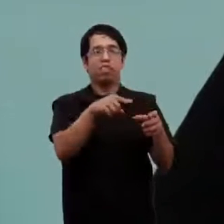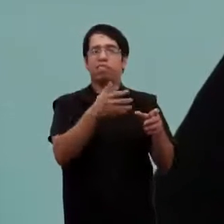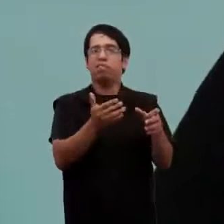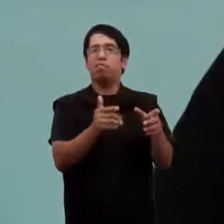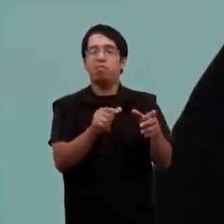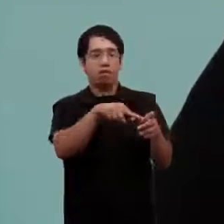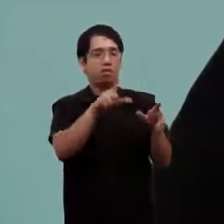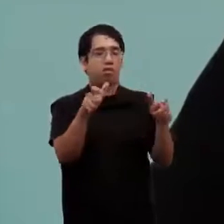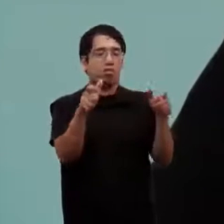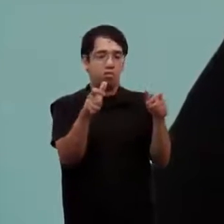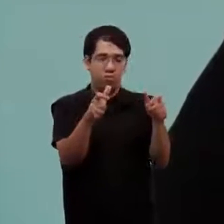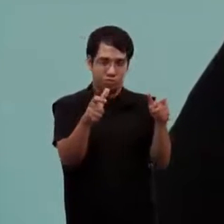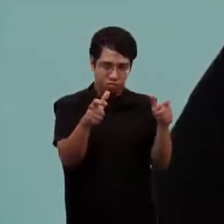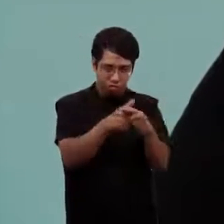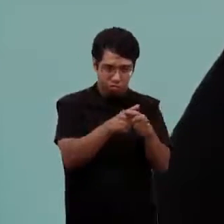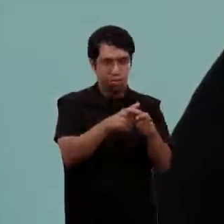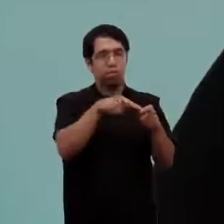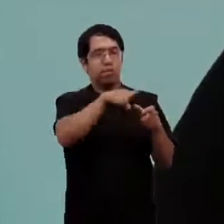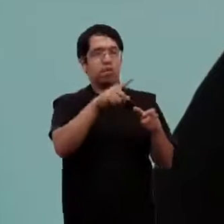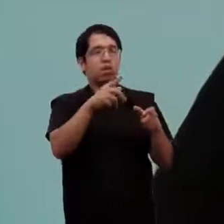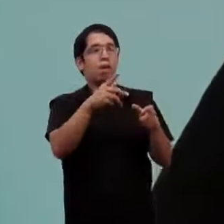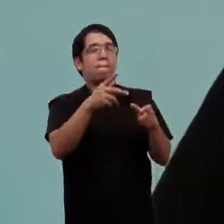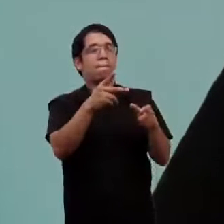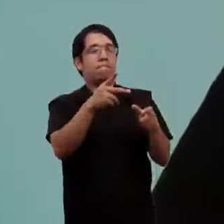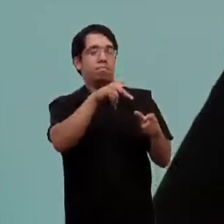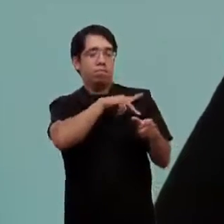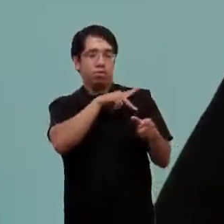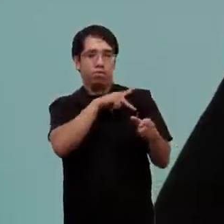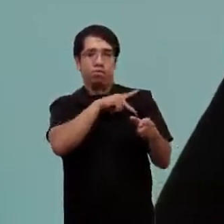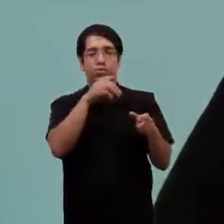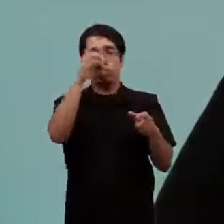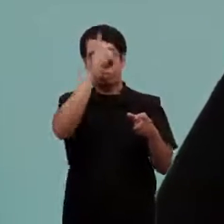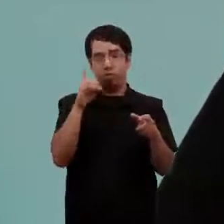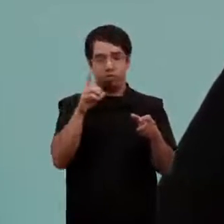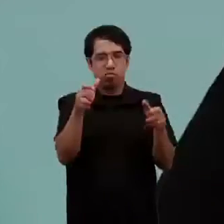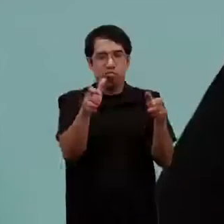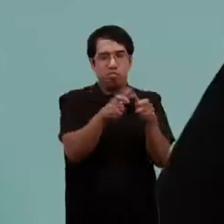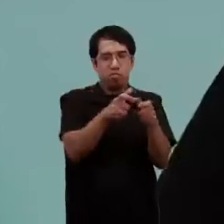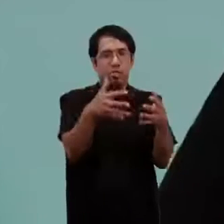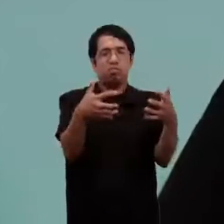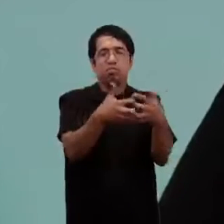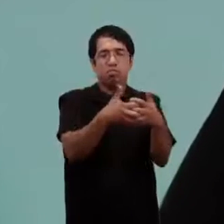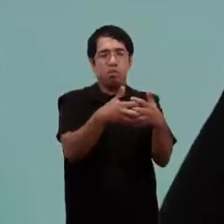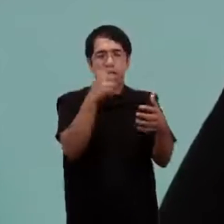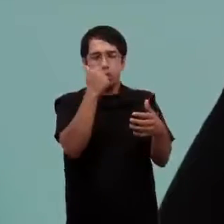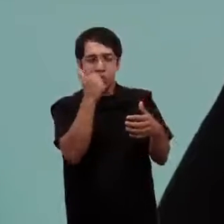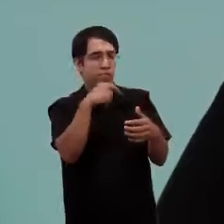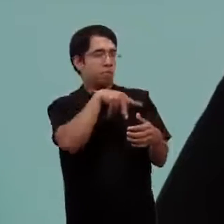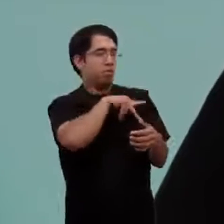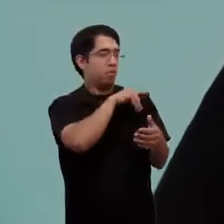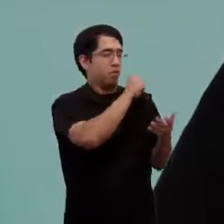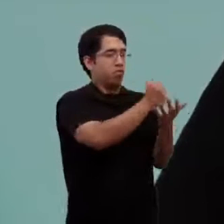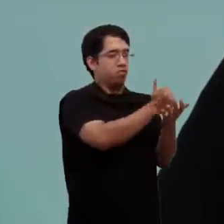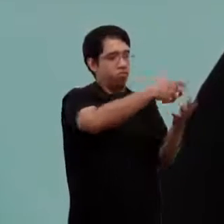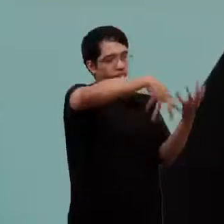CONADIS es la Comisión Nacional por los Derechos de las Personas con Discapacidad y es una conformación mixta tanto de la sociedad civil